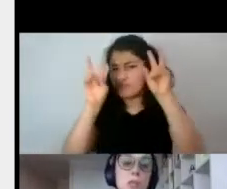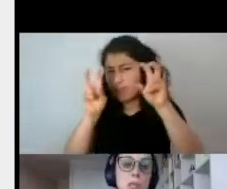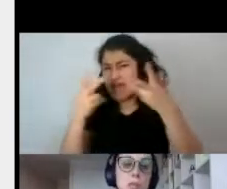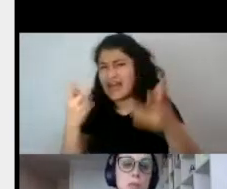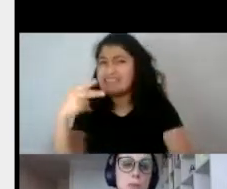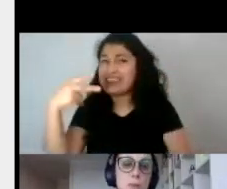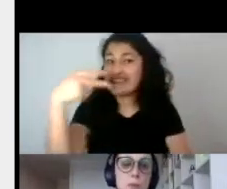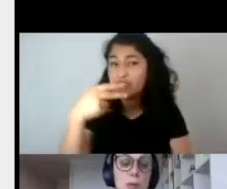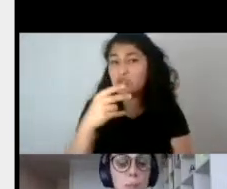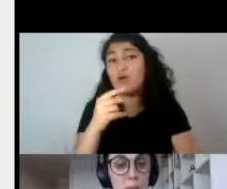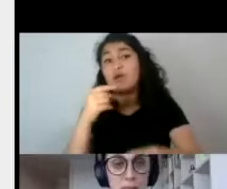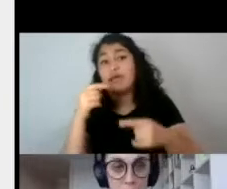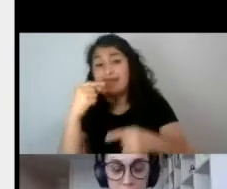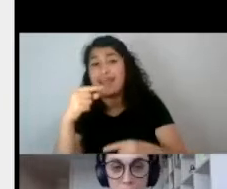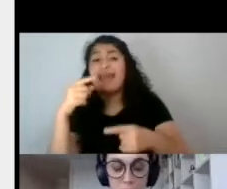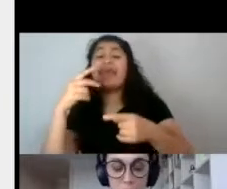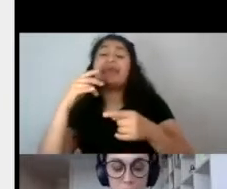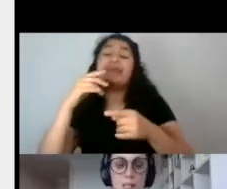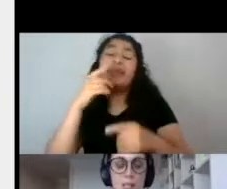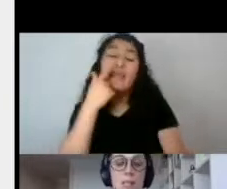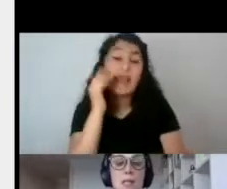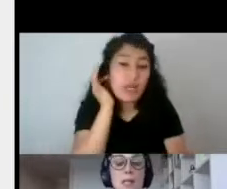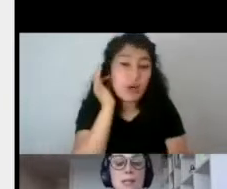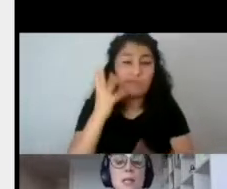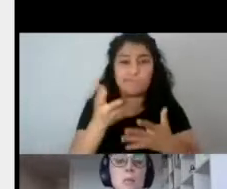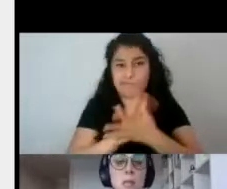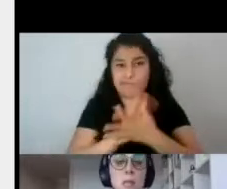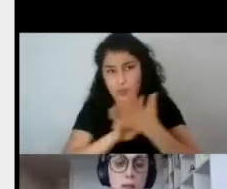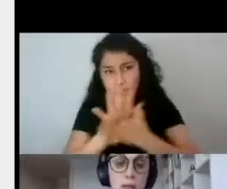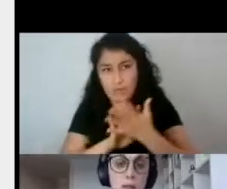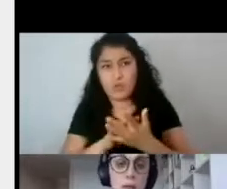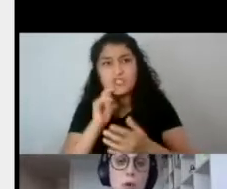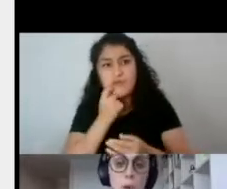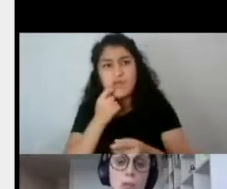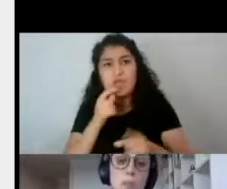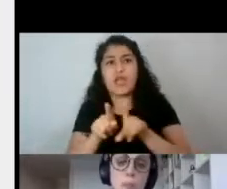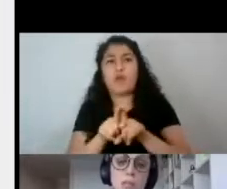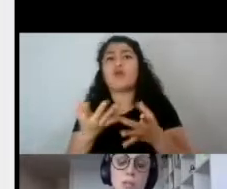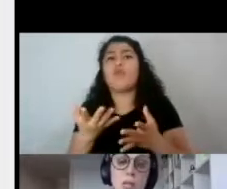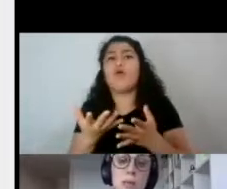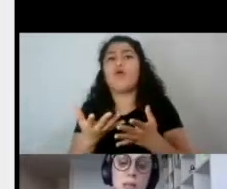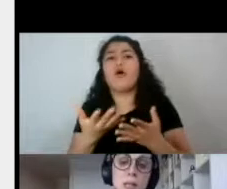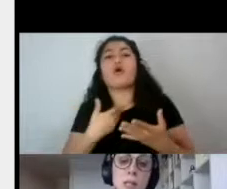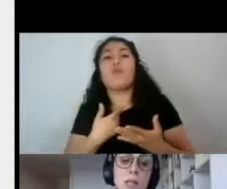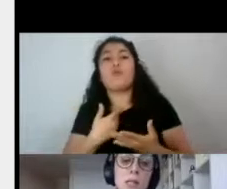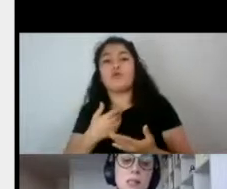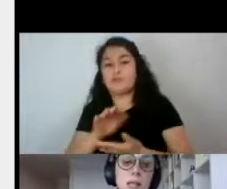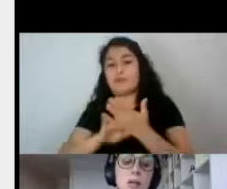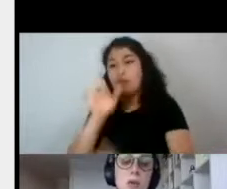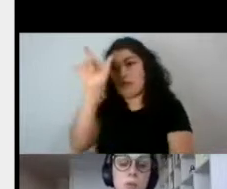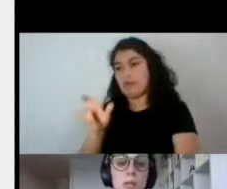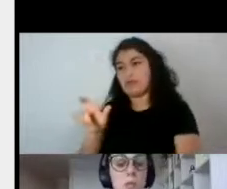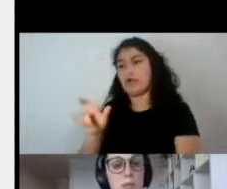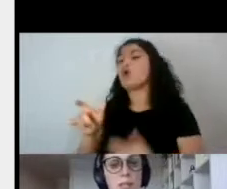sexo género? Bueno, en primera instancia tendríamos que decir que determinan cómo se espera socialmente que